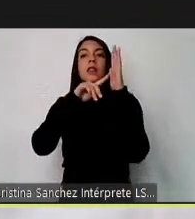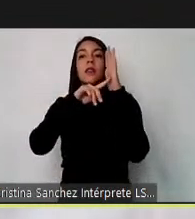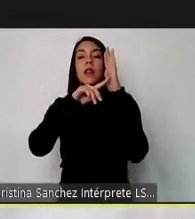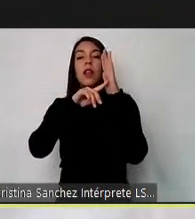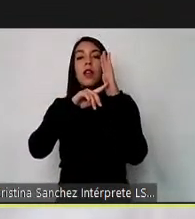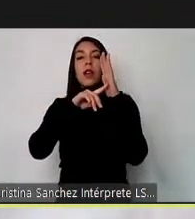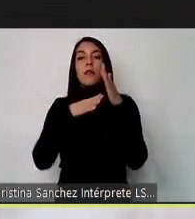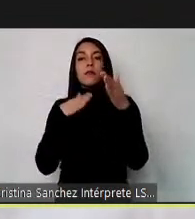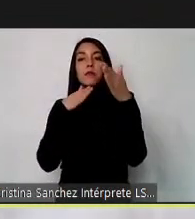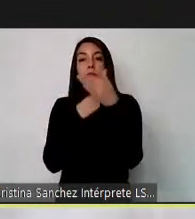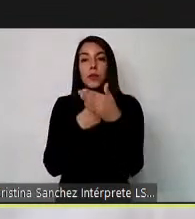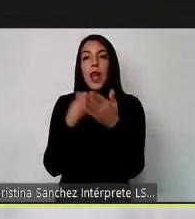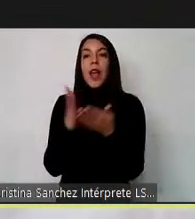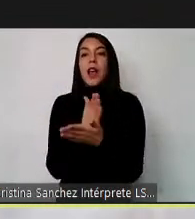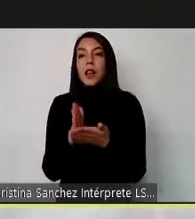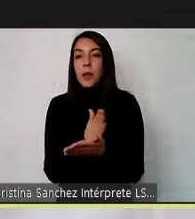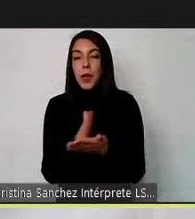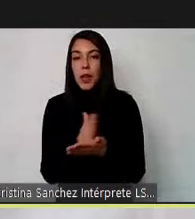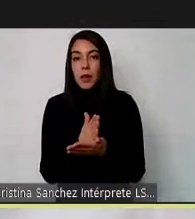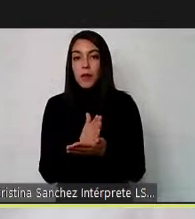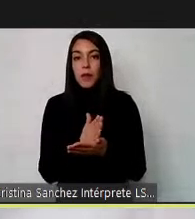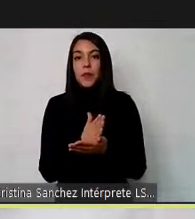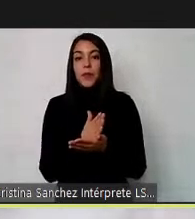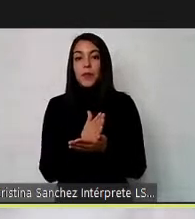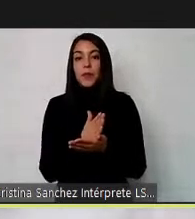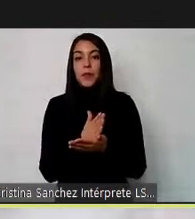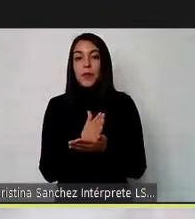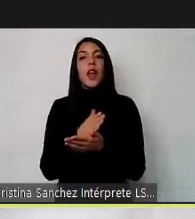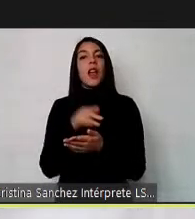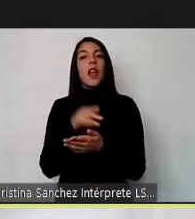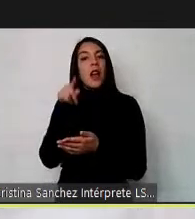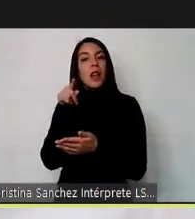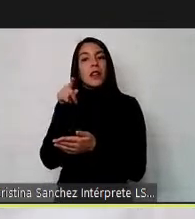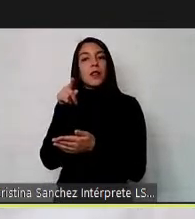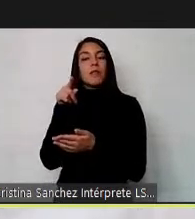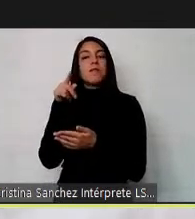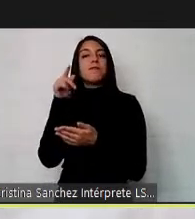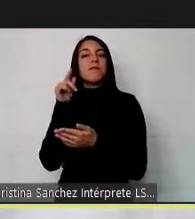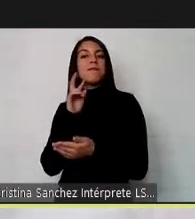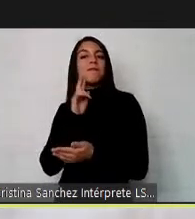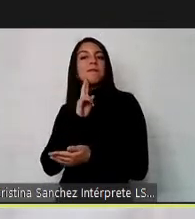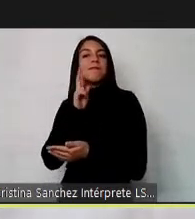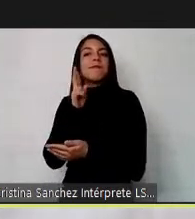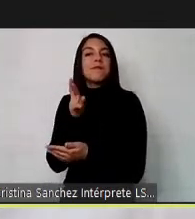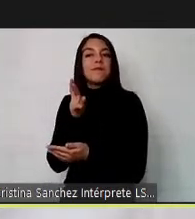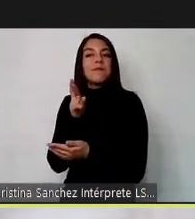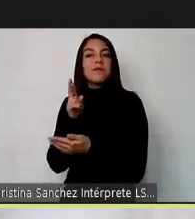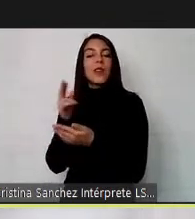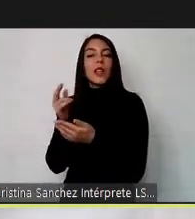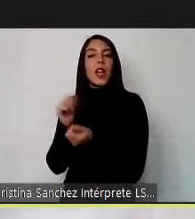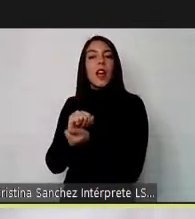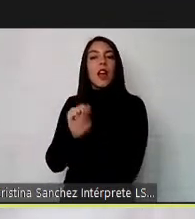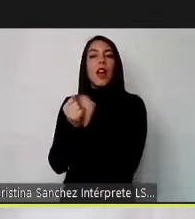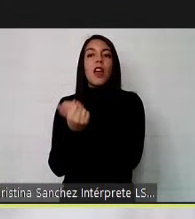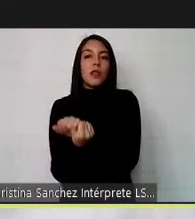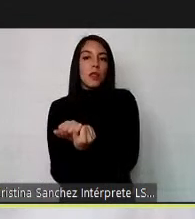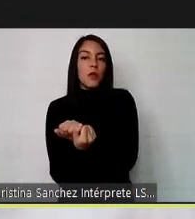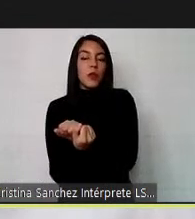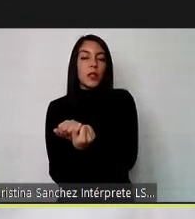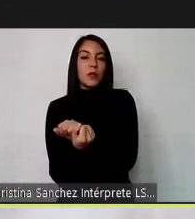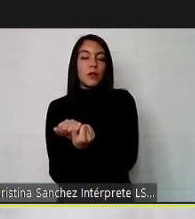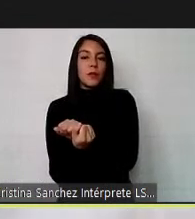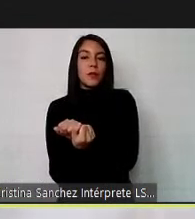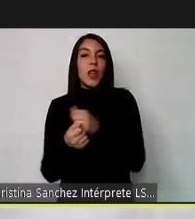arbitraria y eso implica que a lo mejor vamos a tener que tomar medidas reparatorias y a lo mejor implica que vamos a tener que hacer adecuaciones y adaptaciones